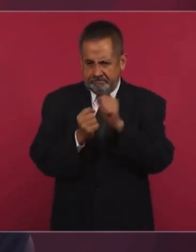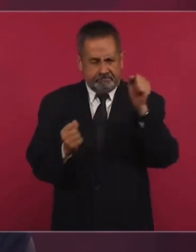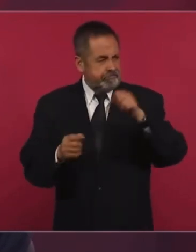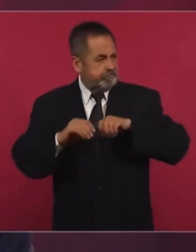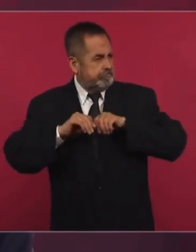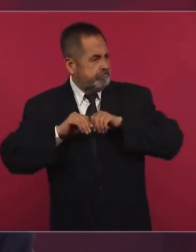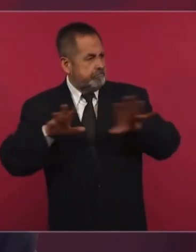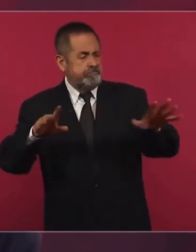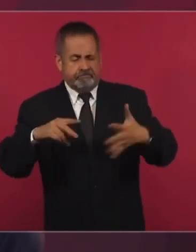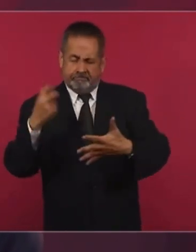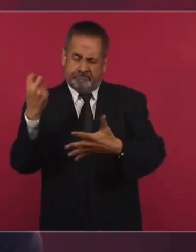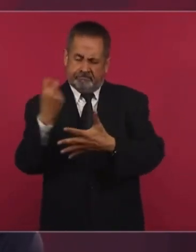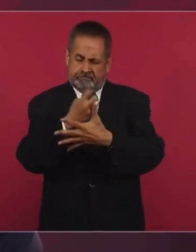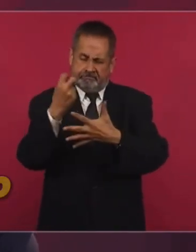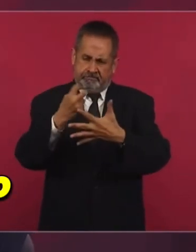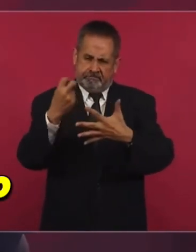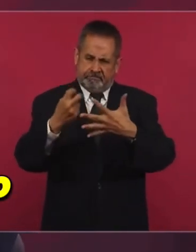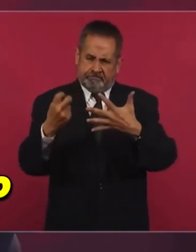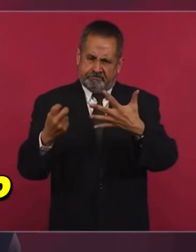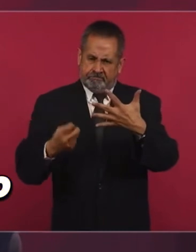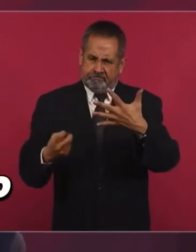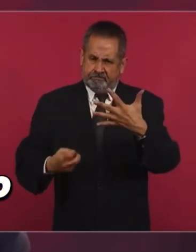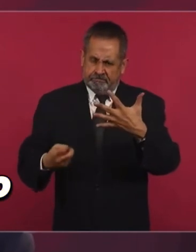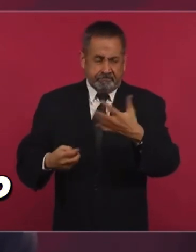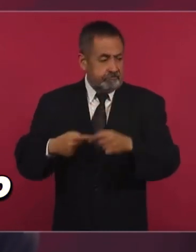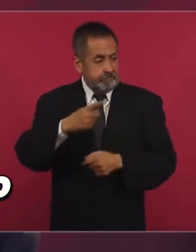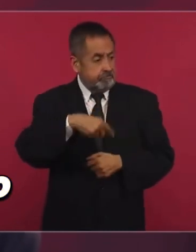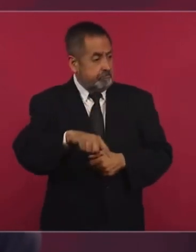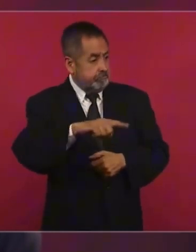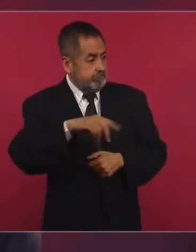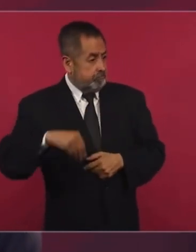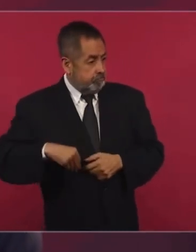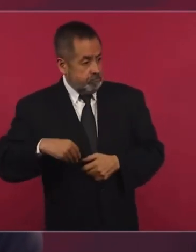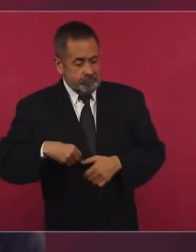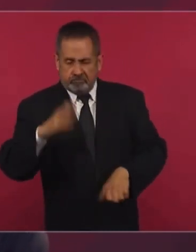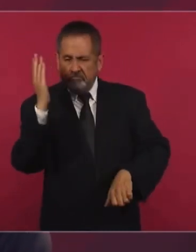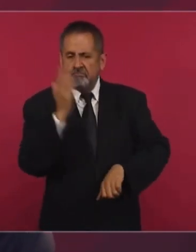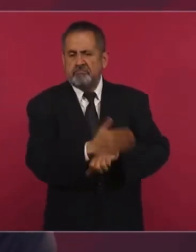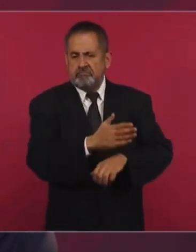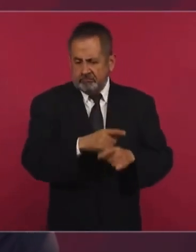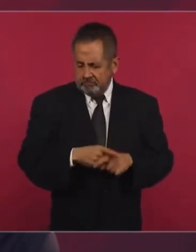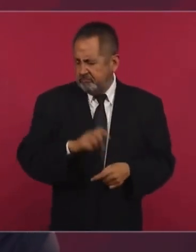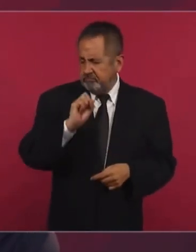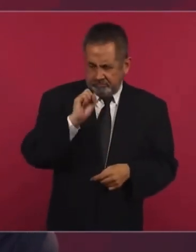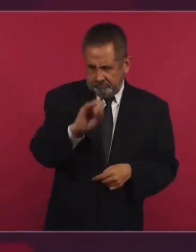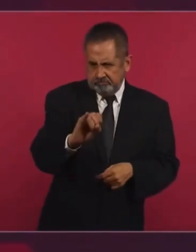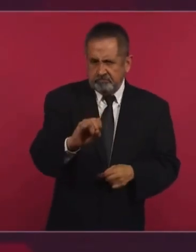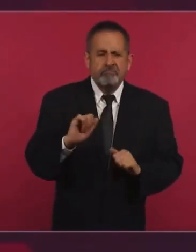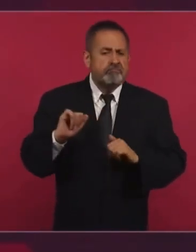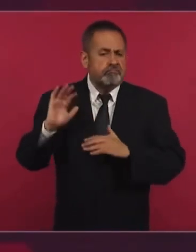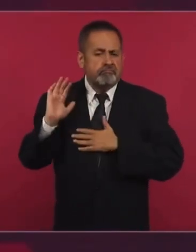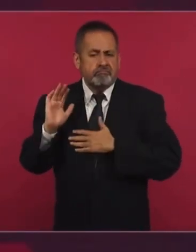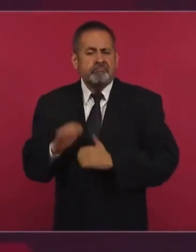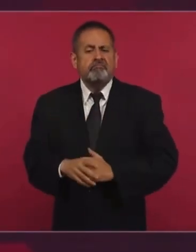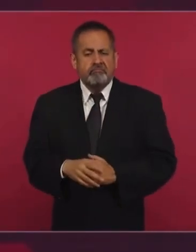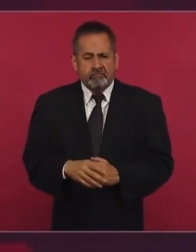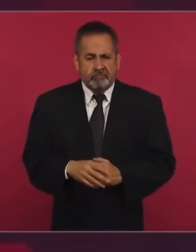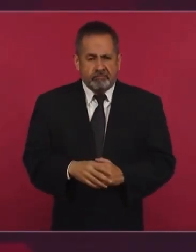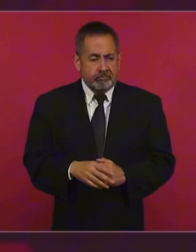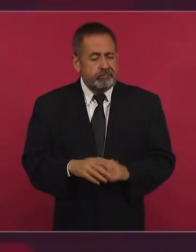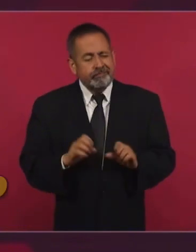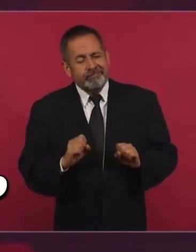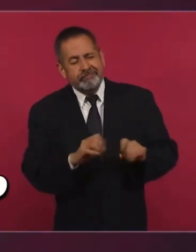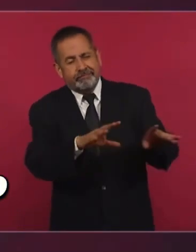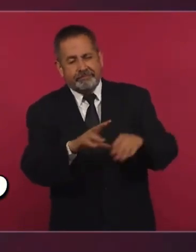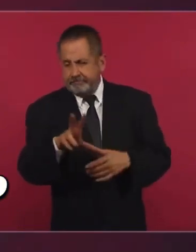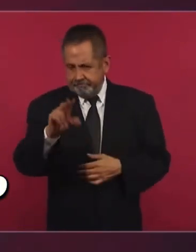sucedió y castigando a los responsables que no haya impunidad